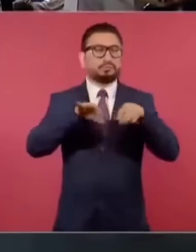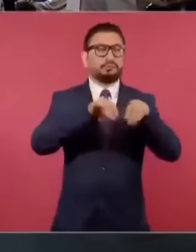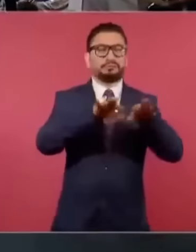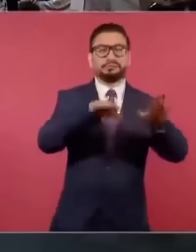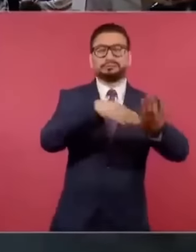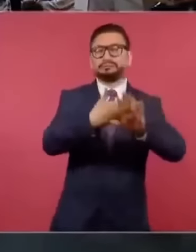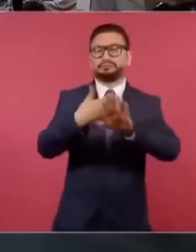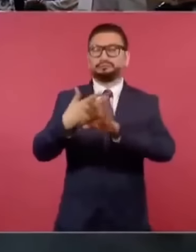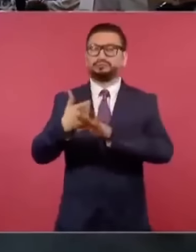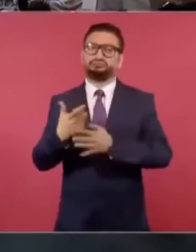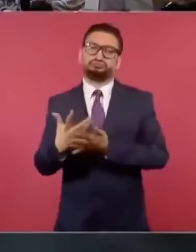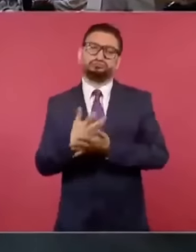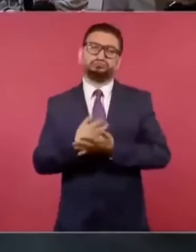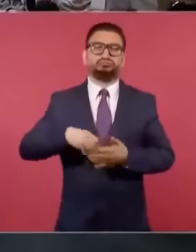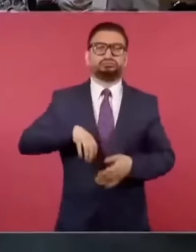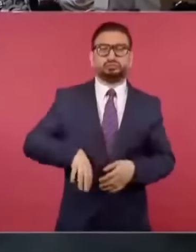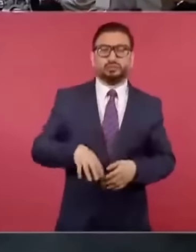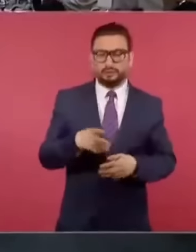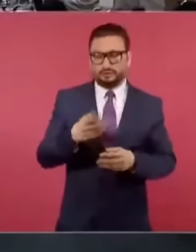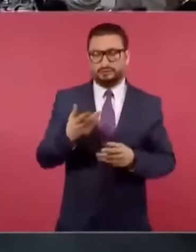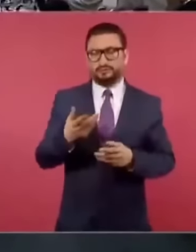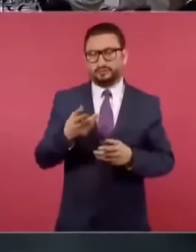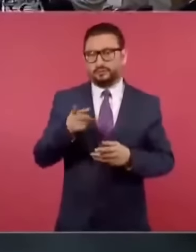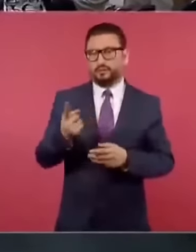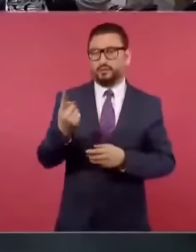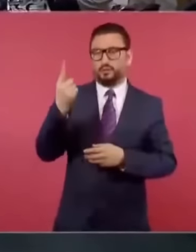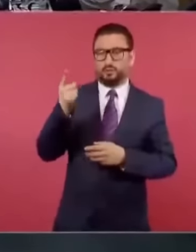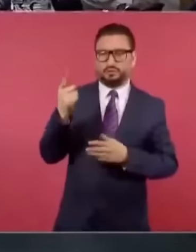Y una casa